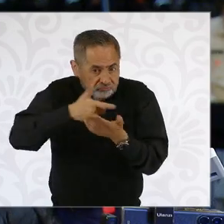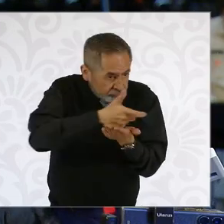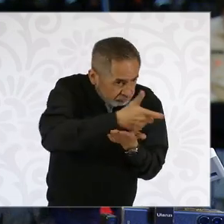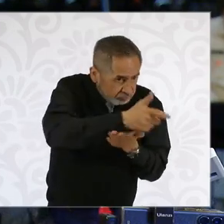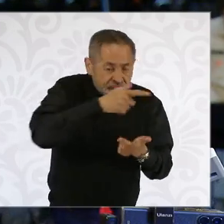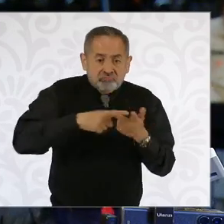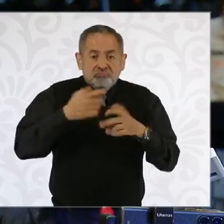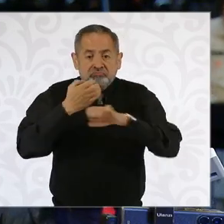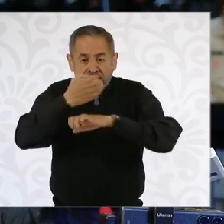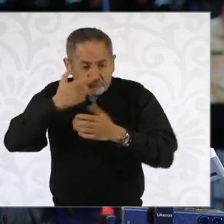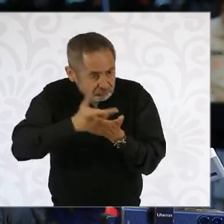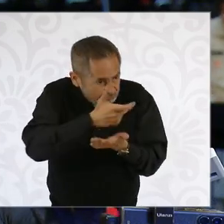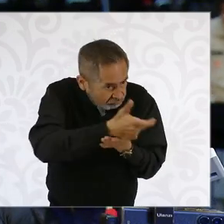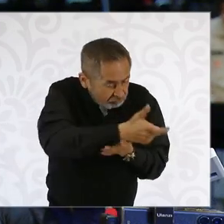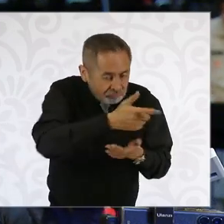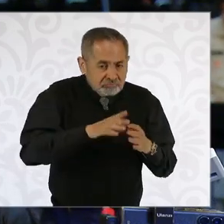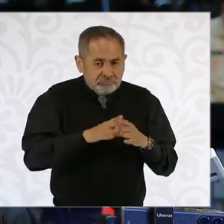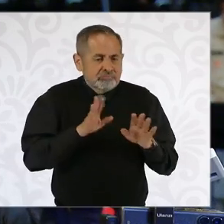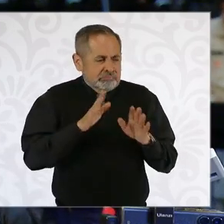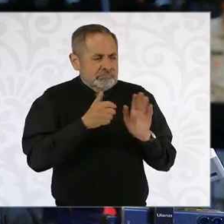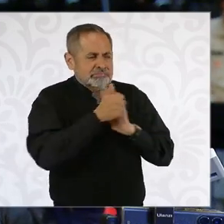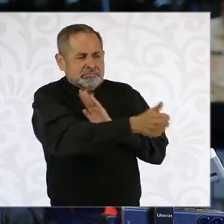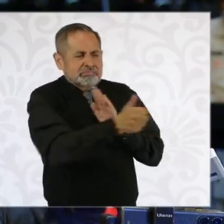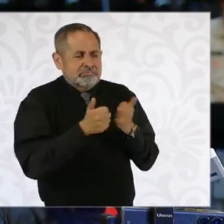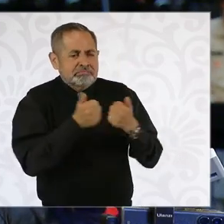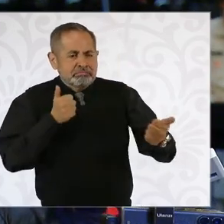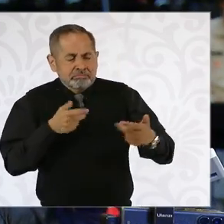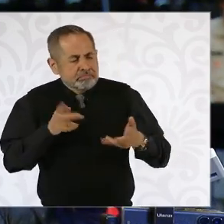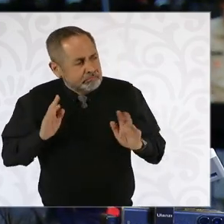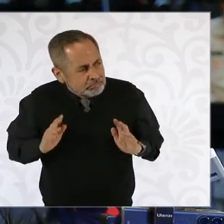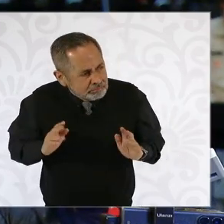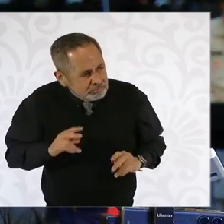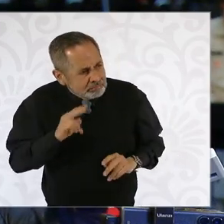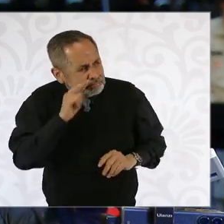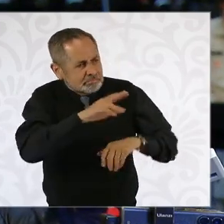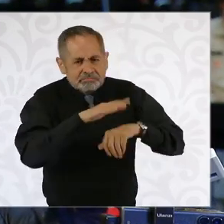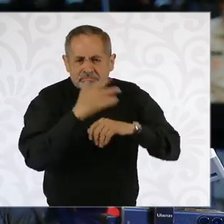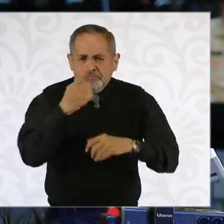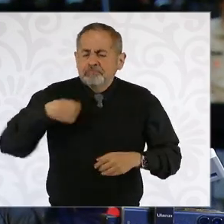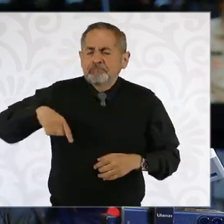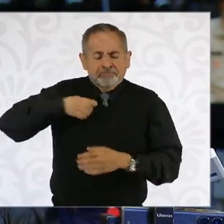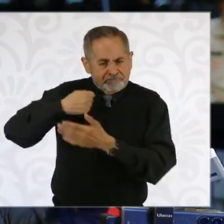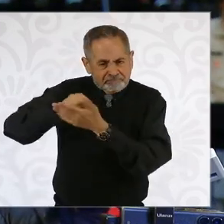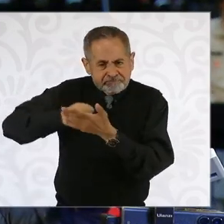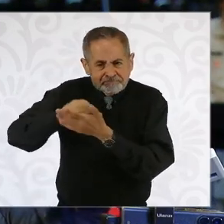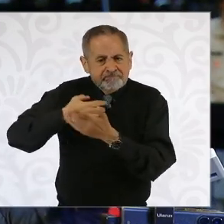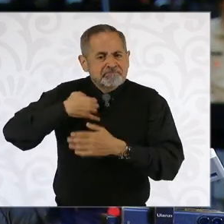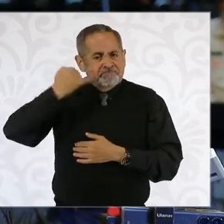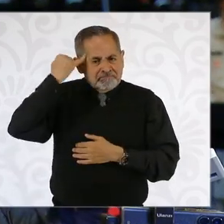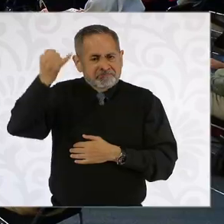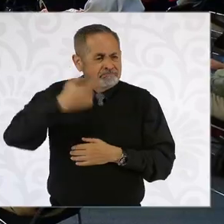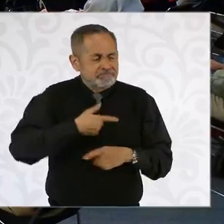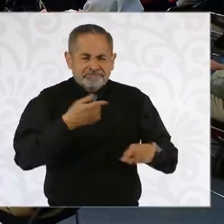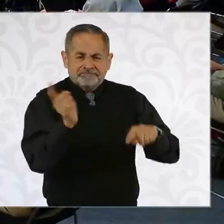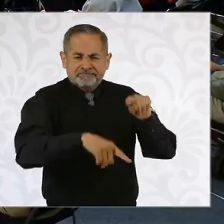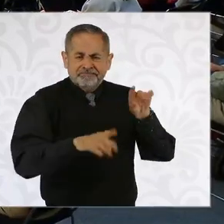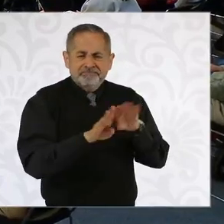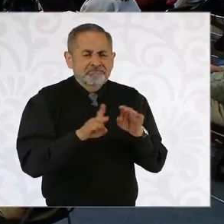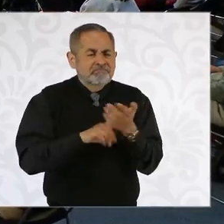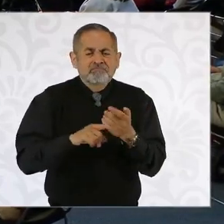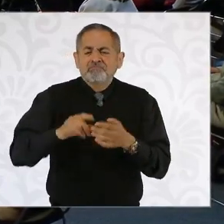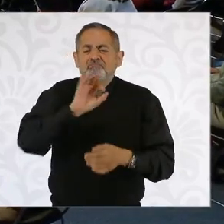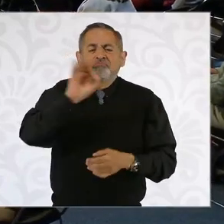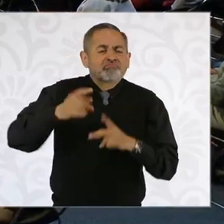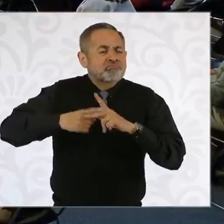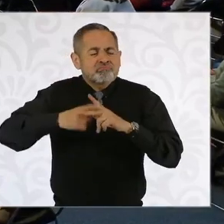Se sabe que hay criterios de autonomía y todo esto. Sin embargo, nosotros persistimos en la lucha, en la idea de que se elimine el sistema de cuotas.